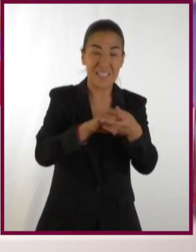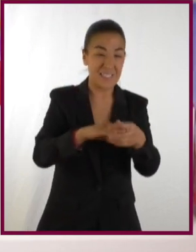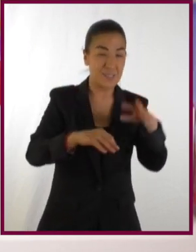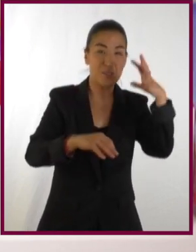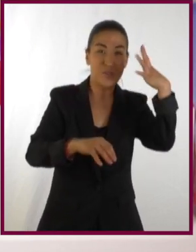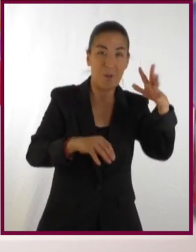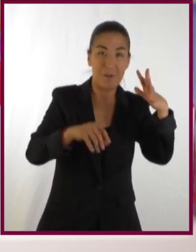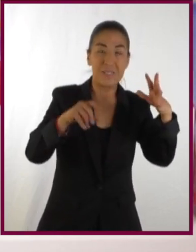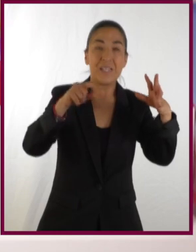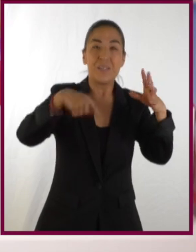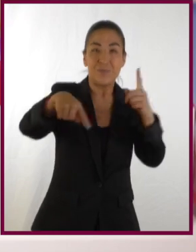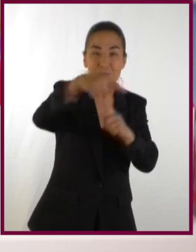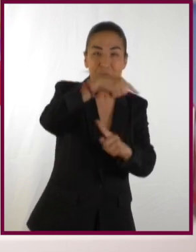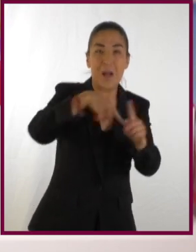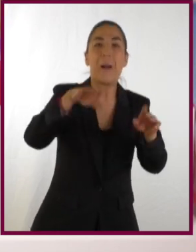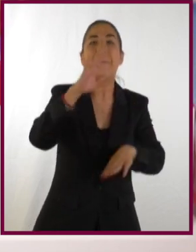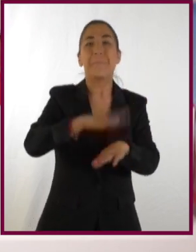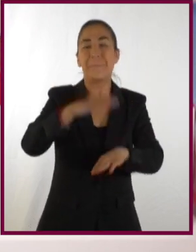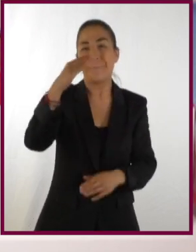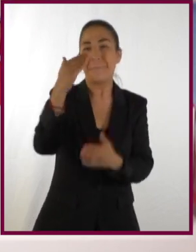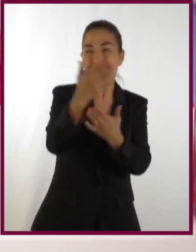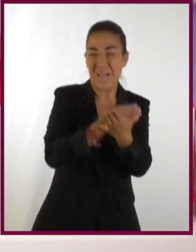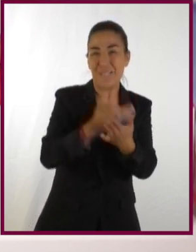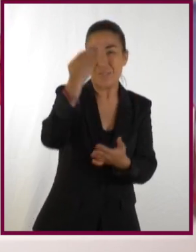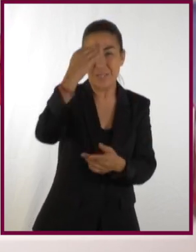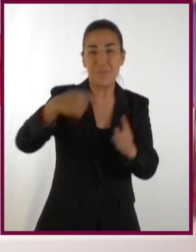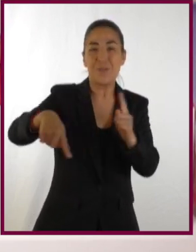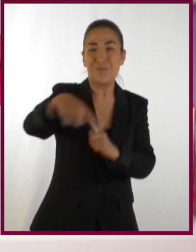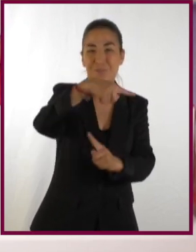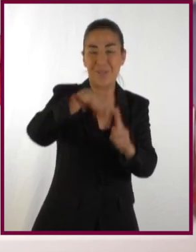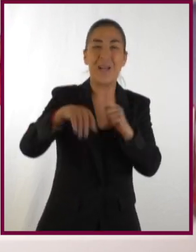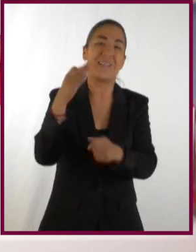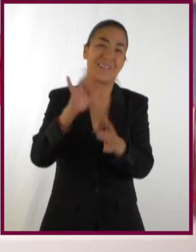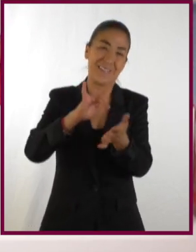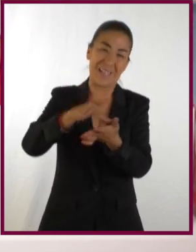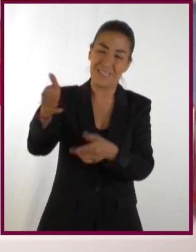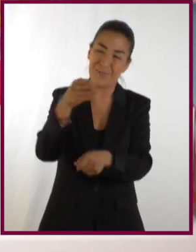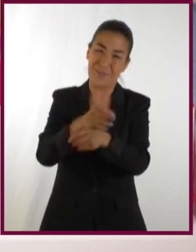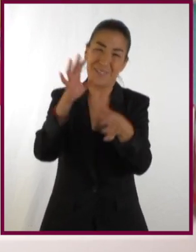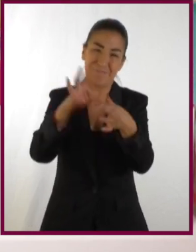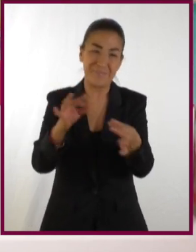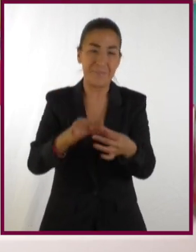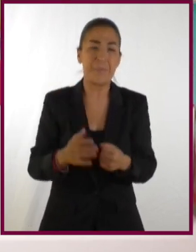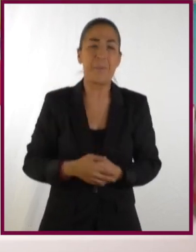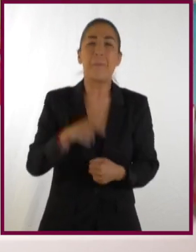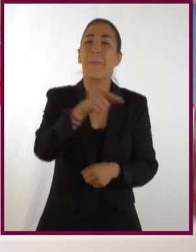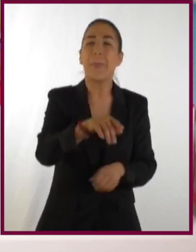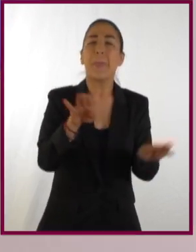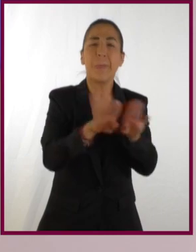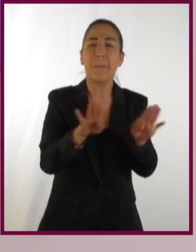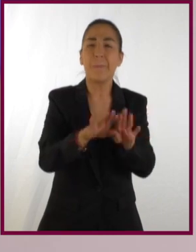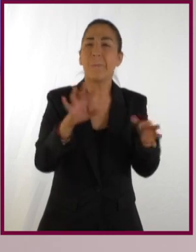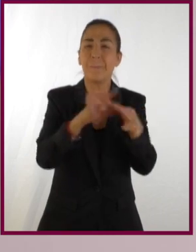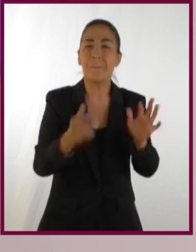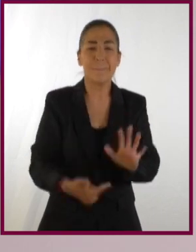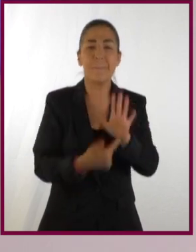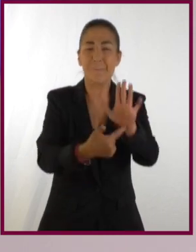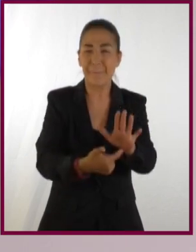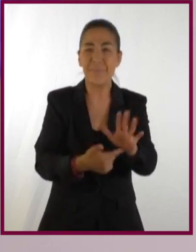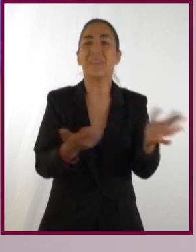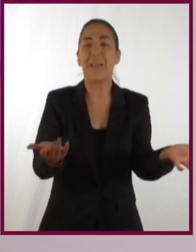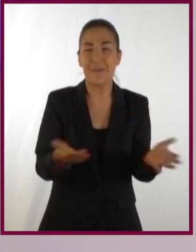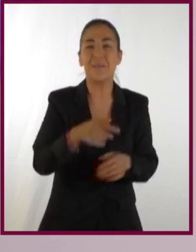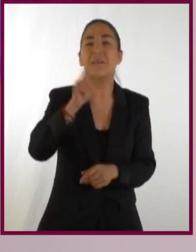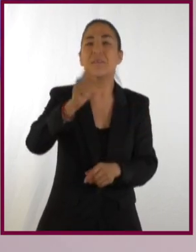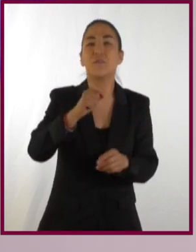cerca está el planeta del Sol, su año dura menos. Muchas gracias por esa traducción, Ernesto. De nada. Y esta ley se puede